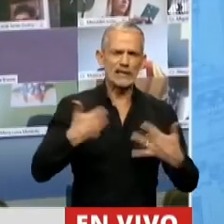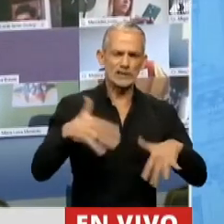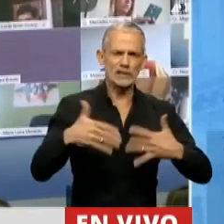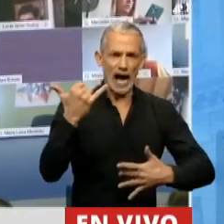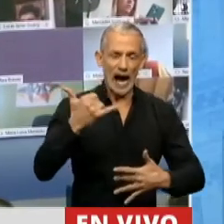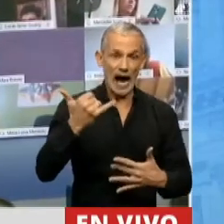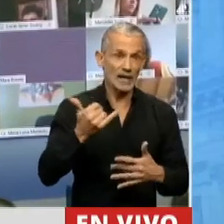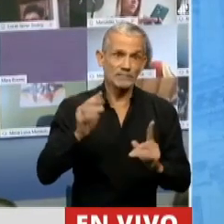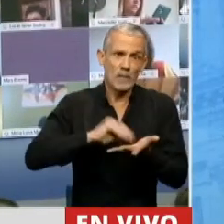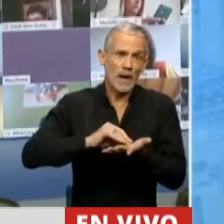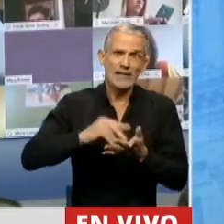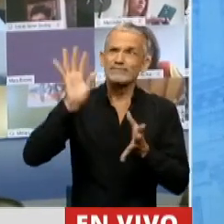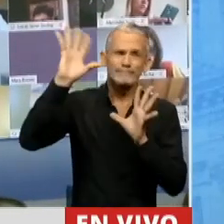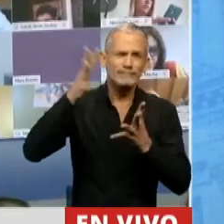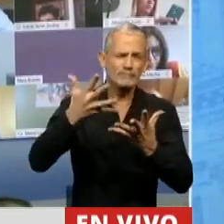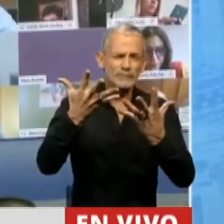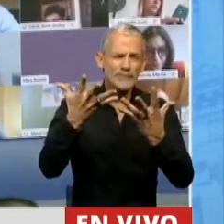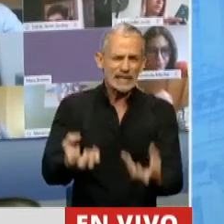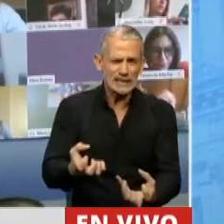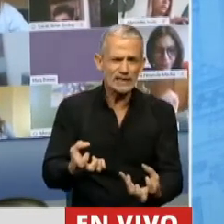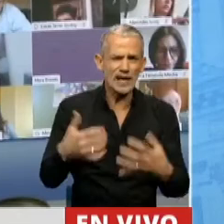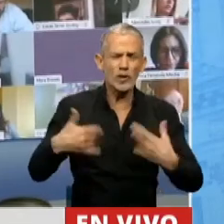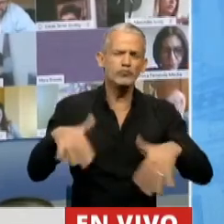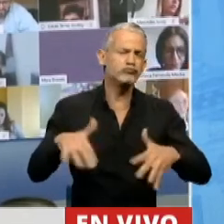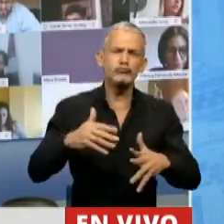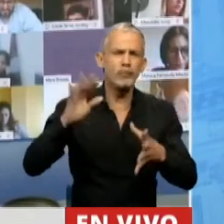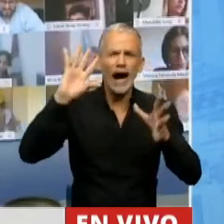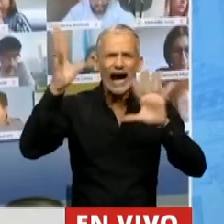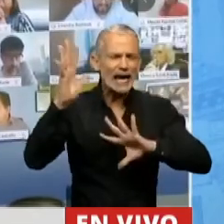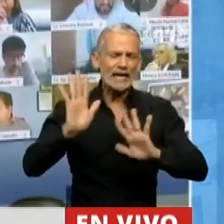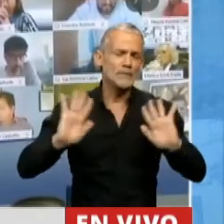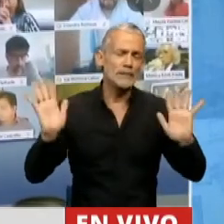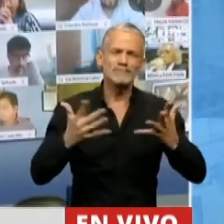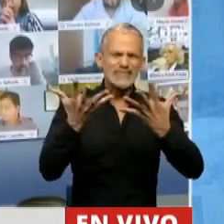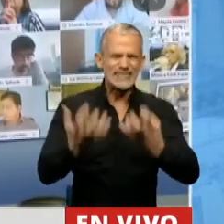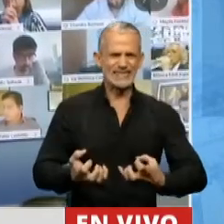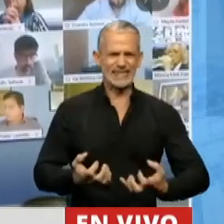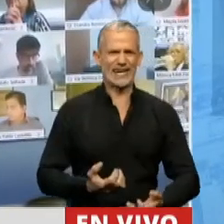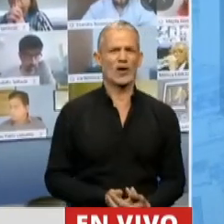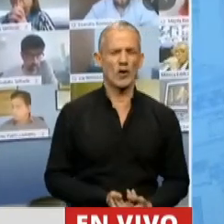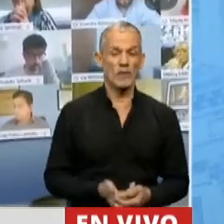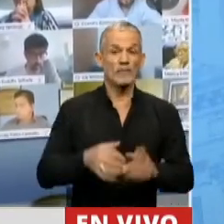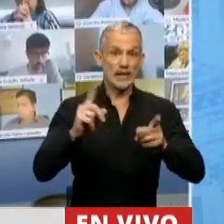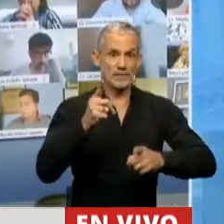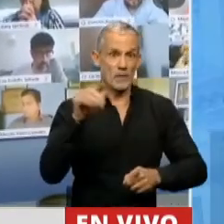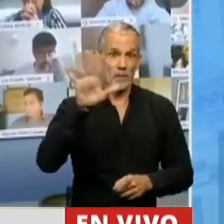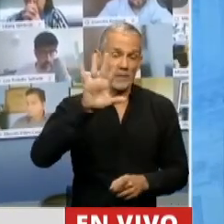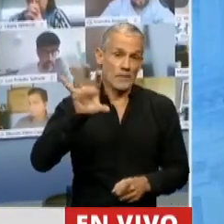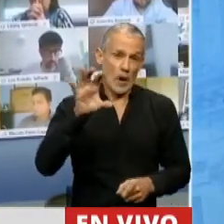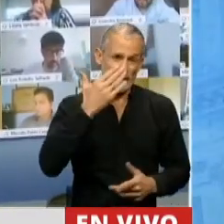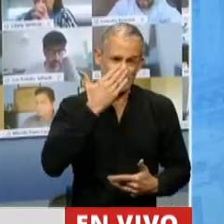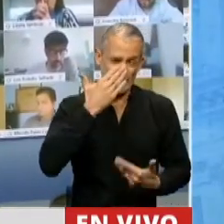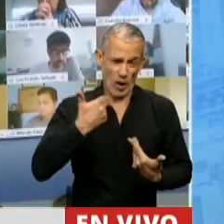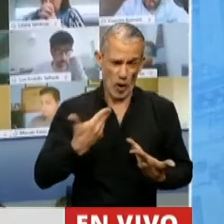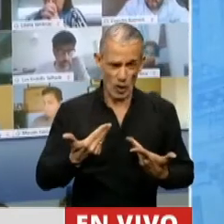sequía que nos atraviesa lamentablemente en este clima y principalmente en la provincia de Córdoba. Pero